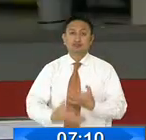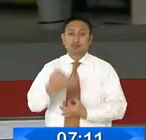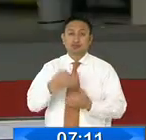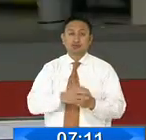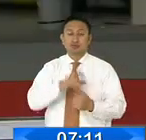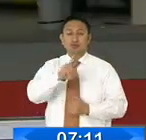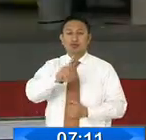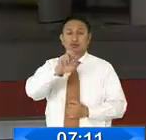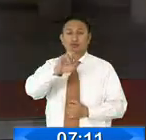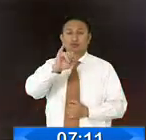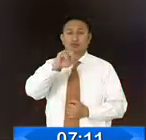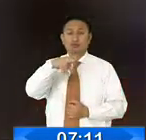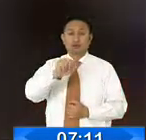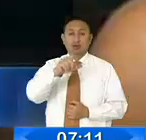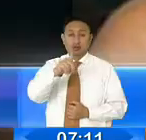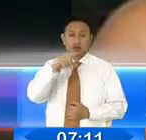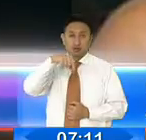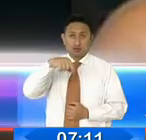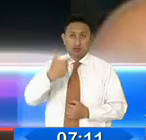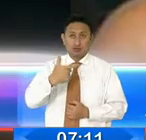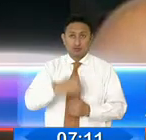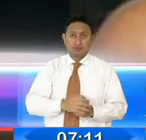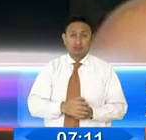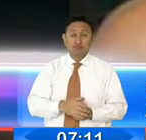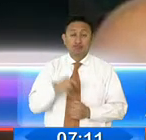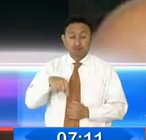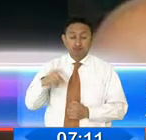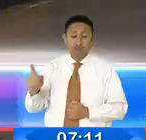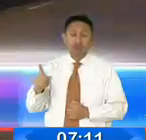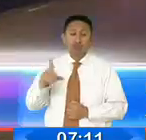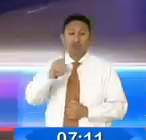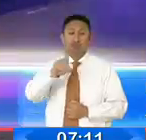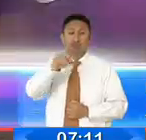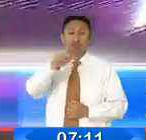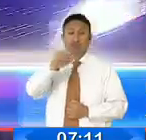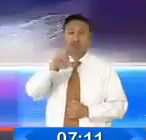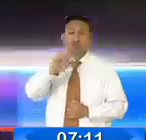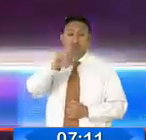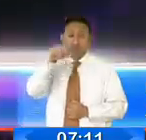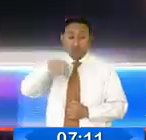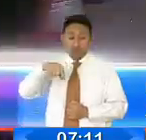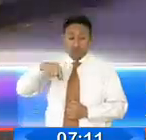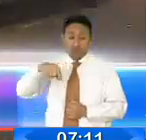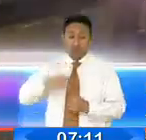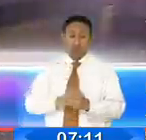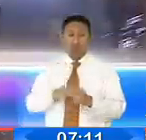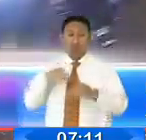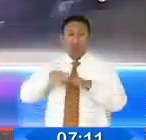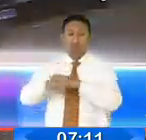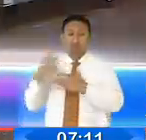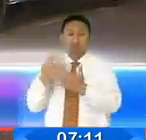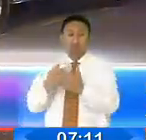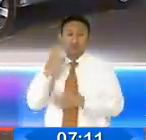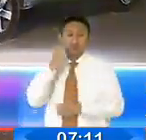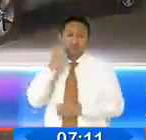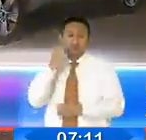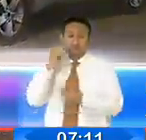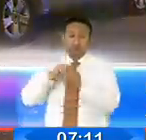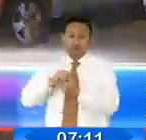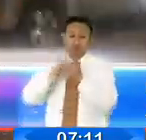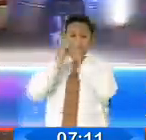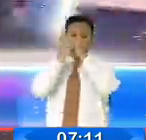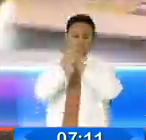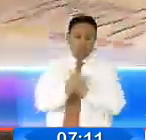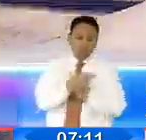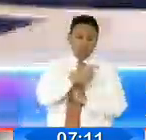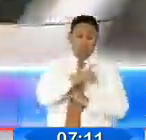Ceballos de la Unidad Judicial Penal de Guayaquil ratificó el traslado de Daniel Salcedo Donilla, quien se encuentra recluido en la cárcel El Inca el pasado